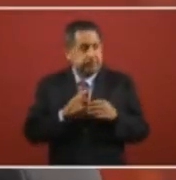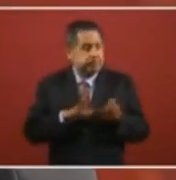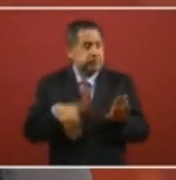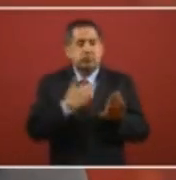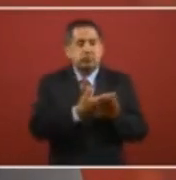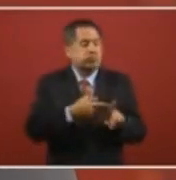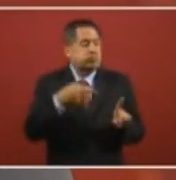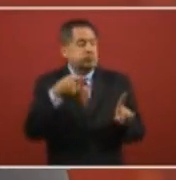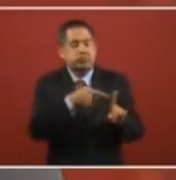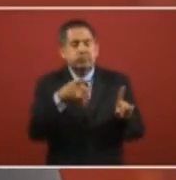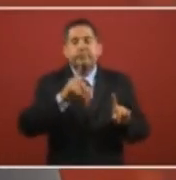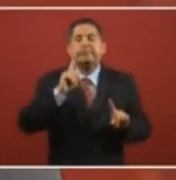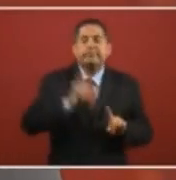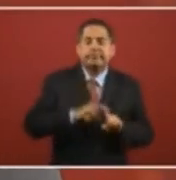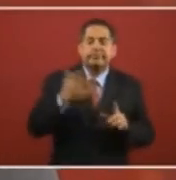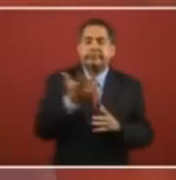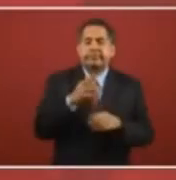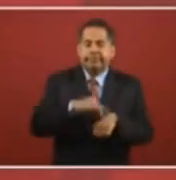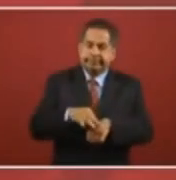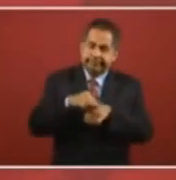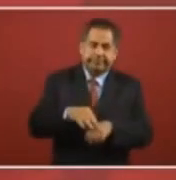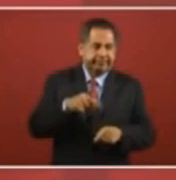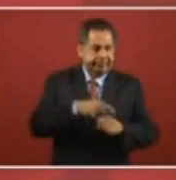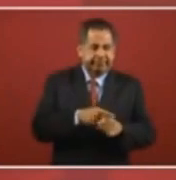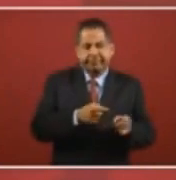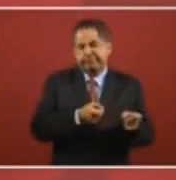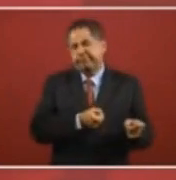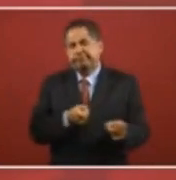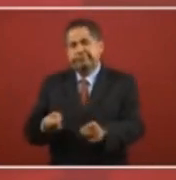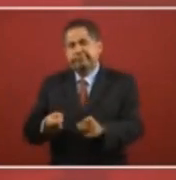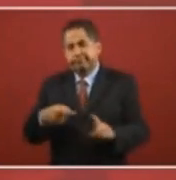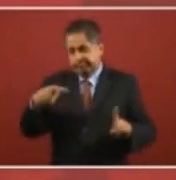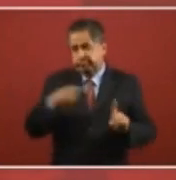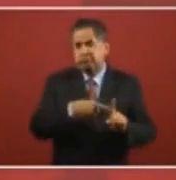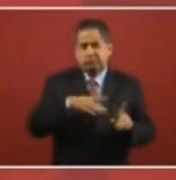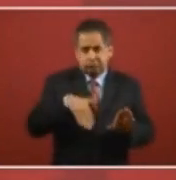de quien perpetró esta masacre, esta tragedia.